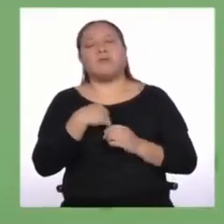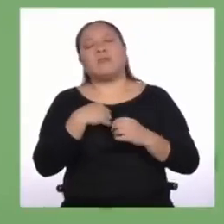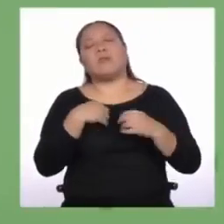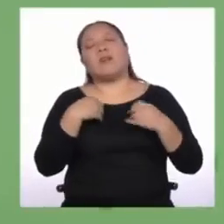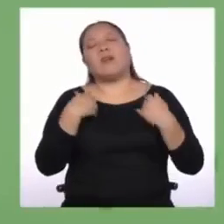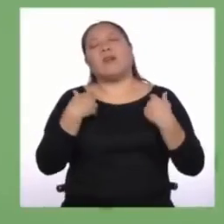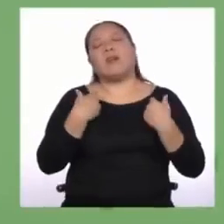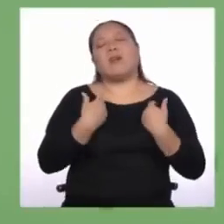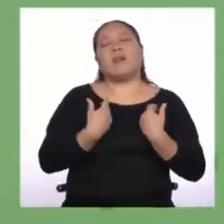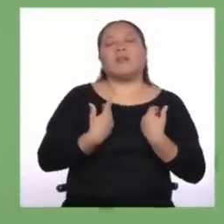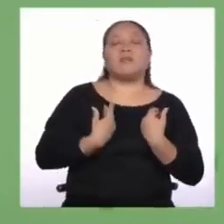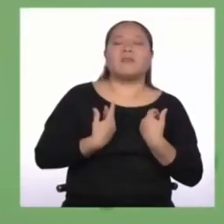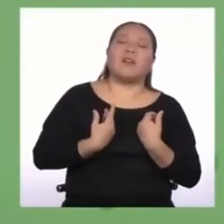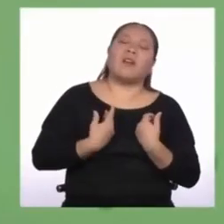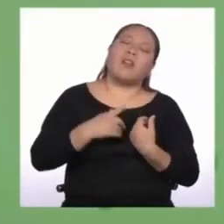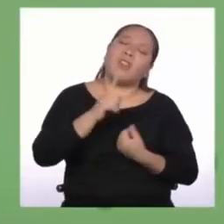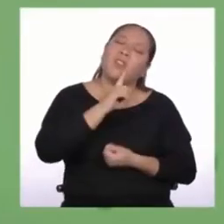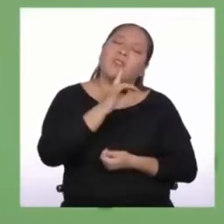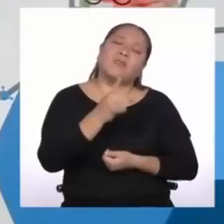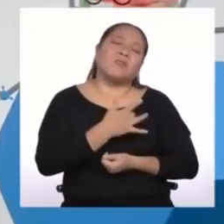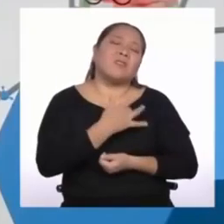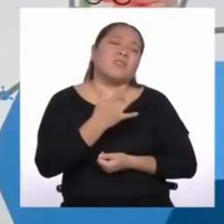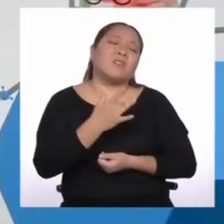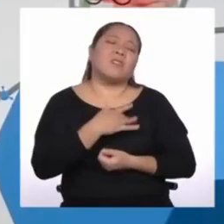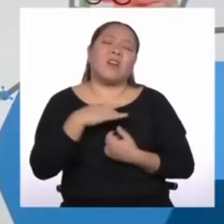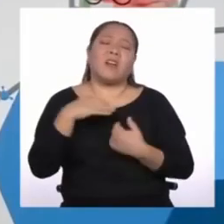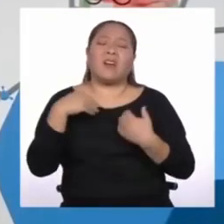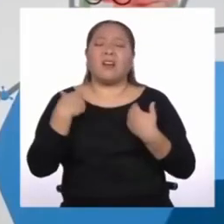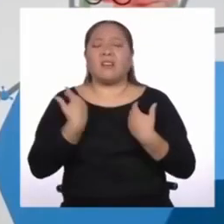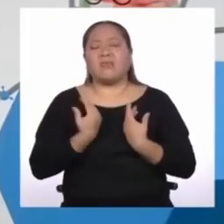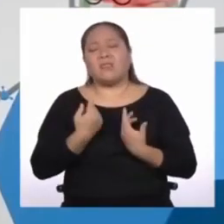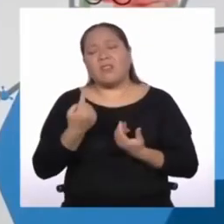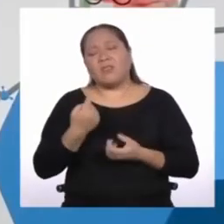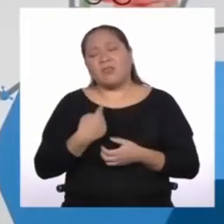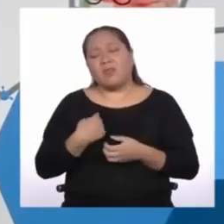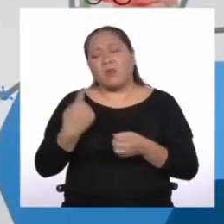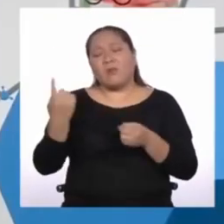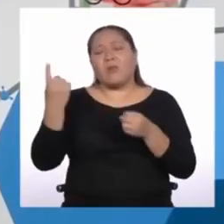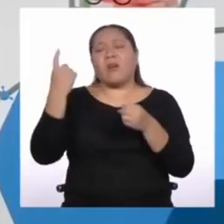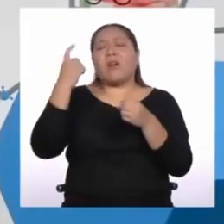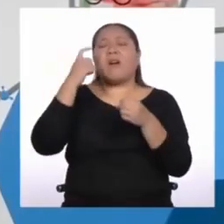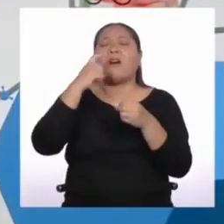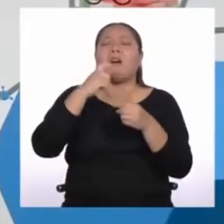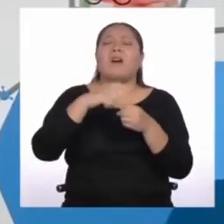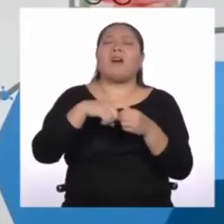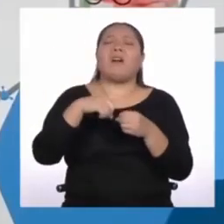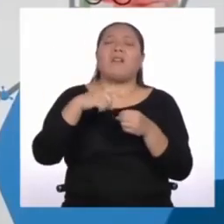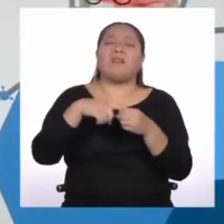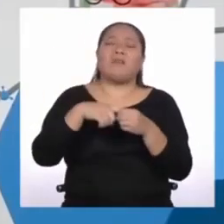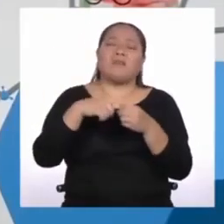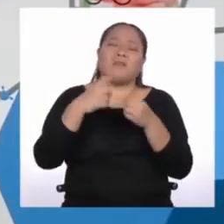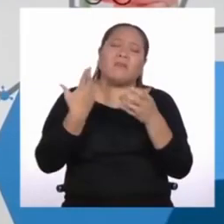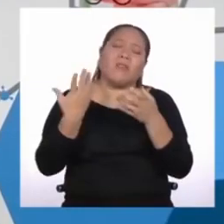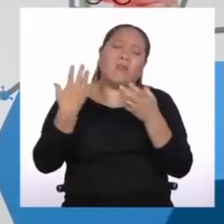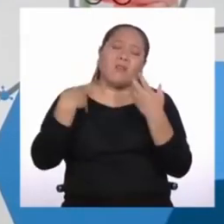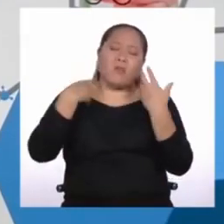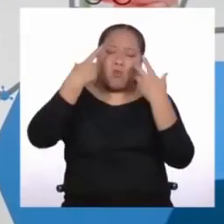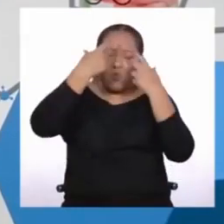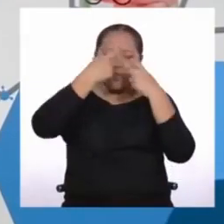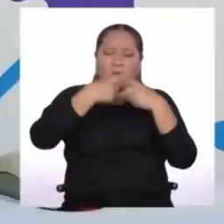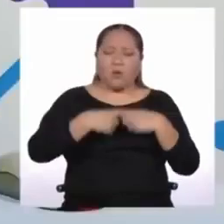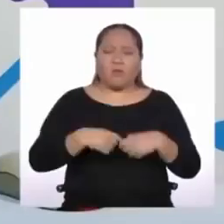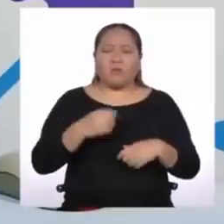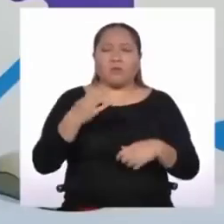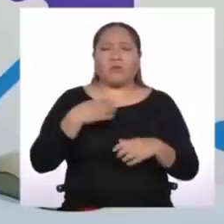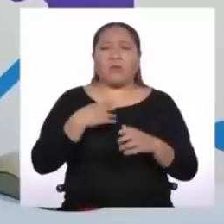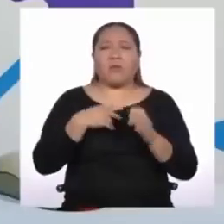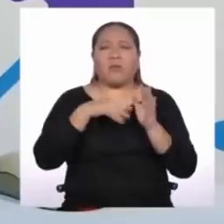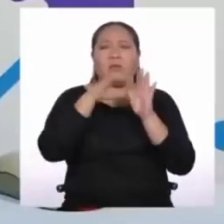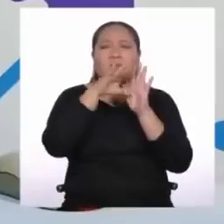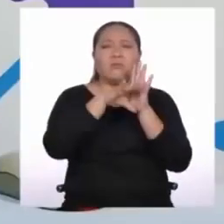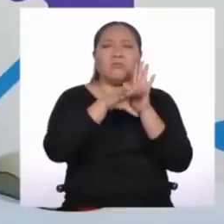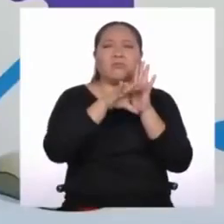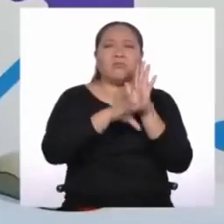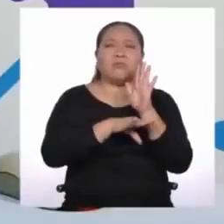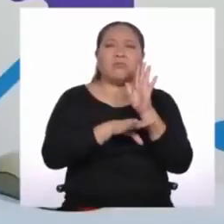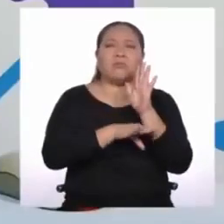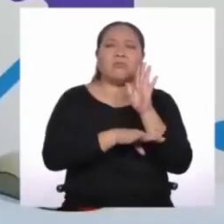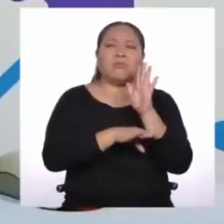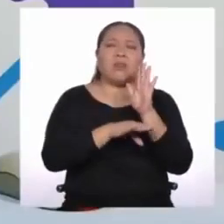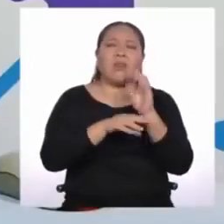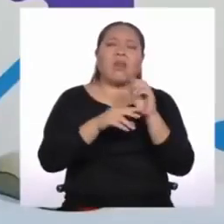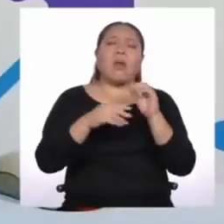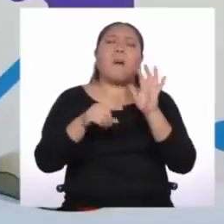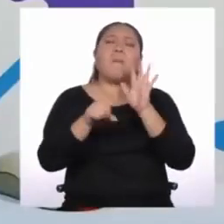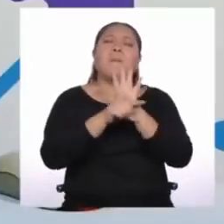No me sentía tan cansado ni cuando era parte de un cuerpo. Mi nivel de energía está en menos del